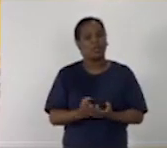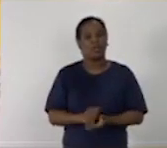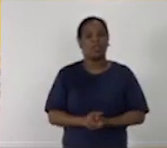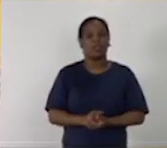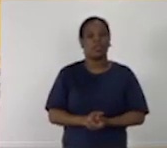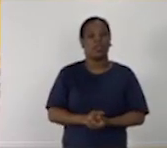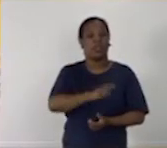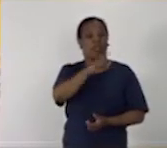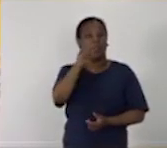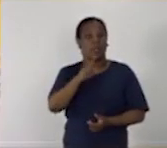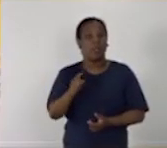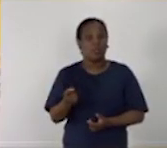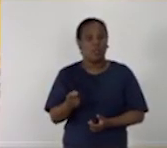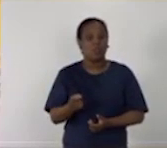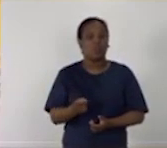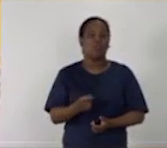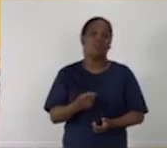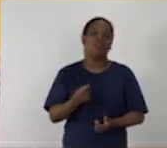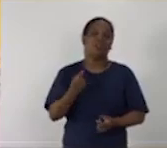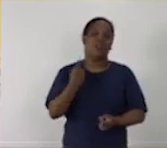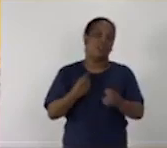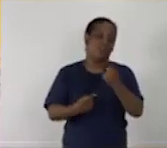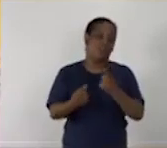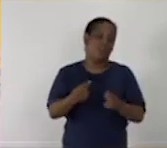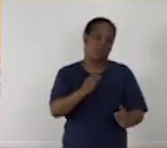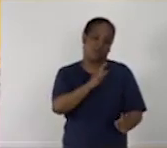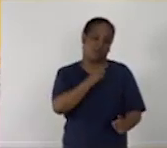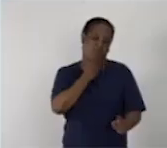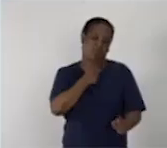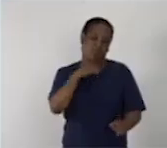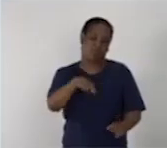les realice algunas preguntas como las siguientes.